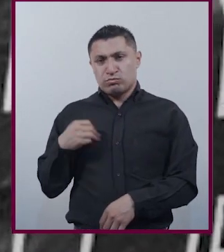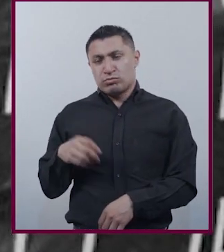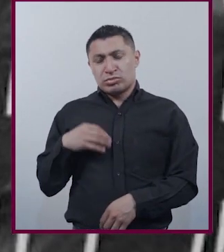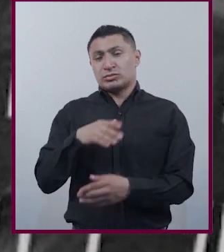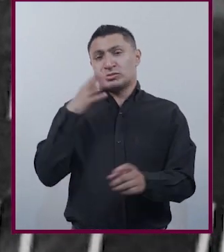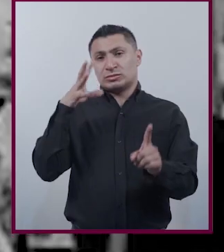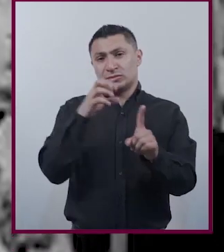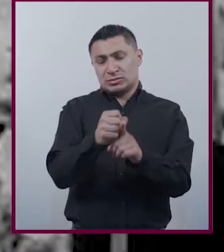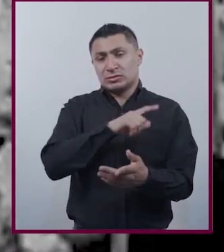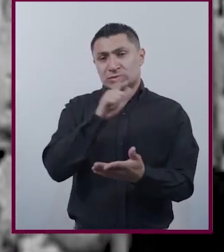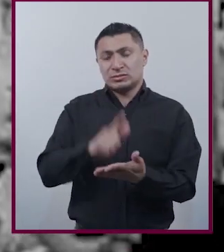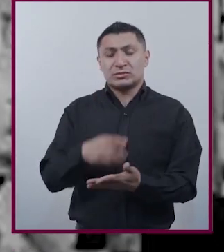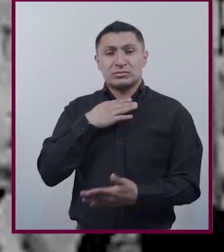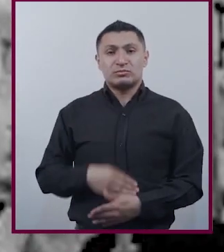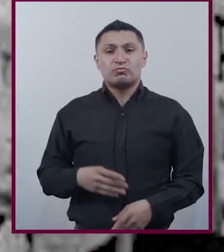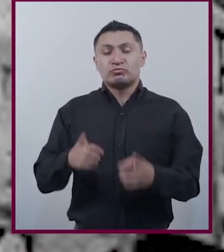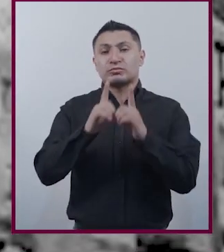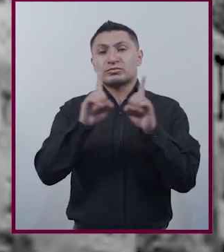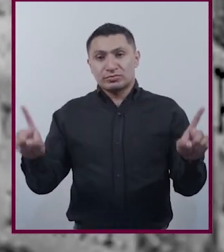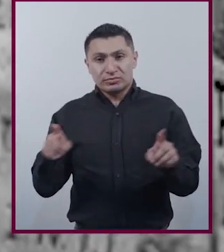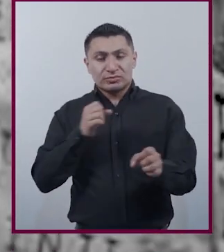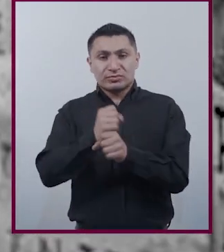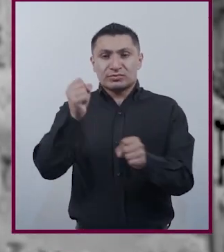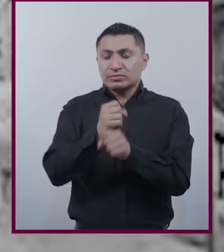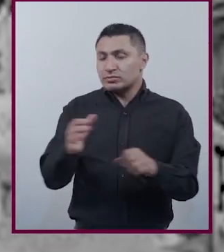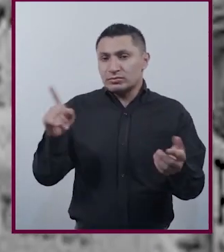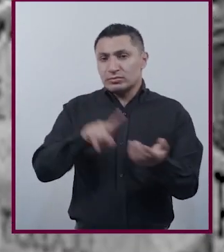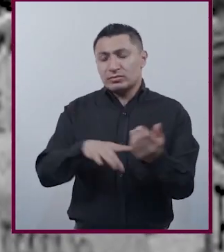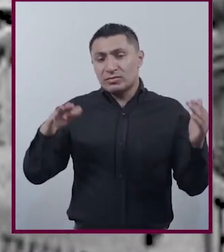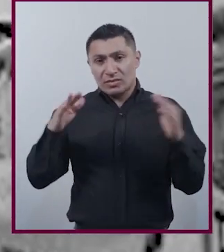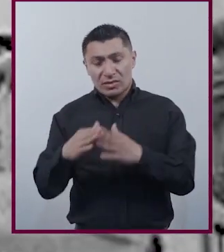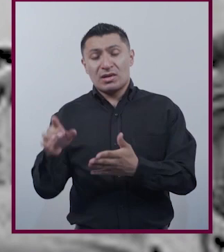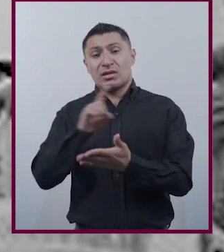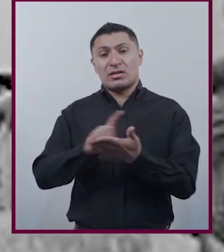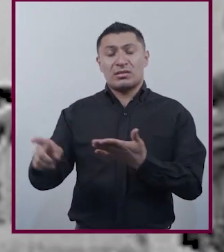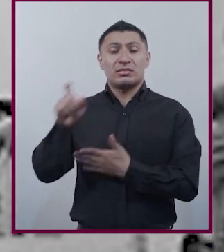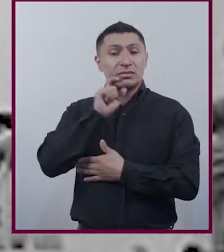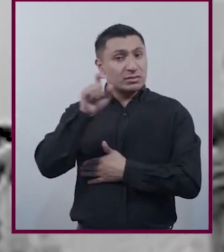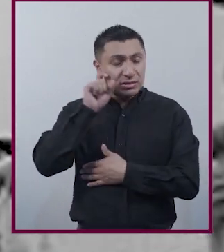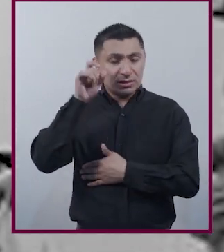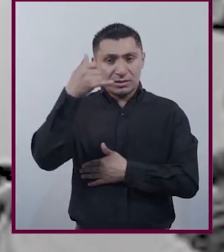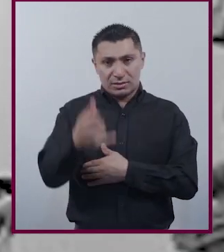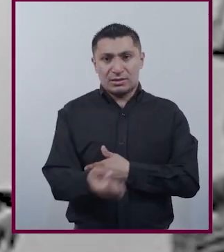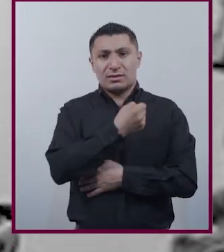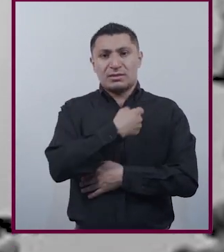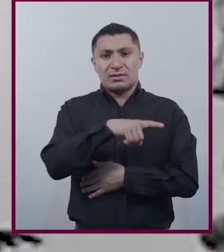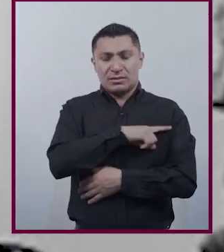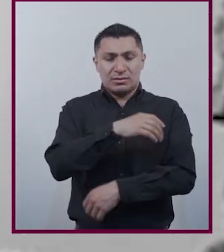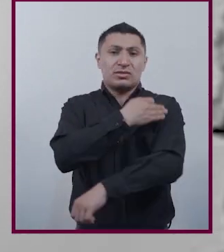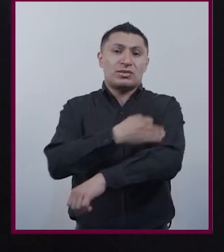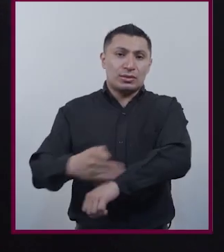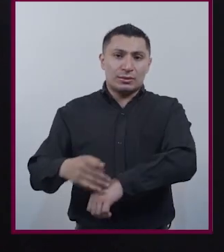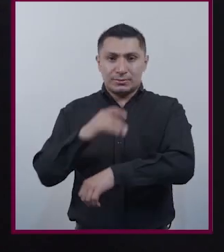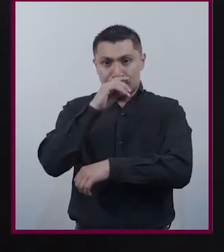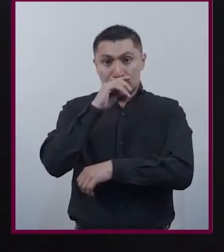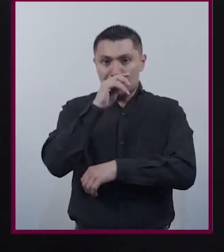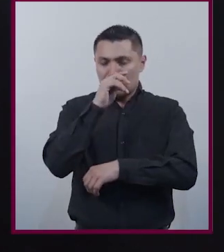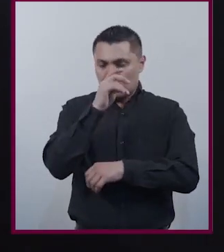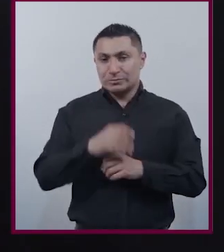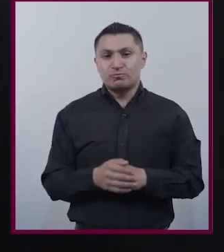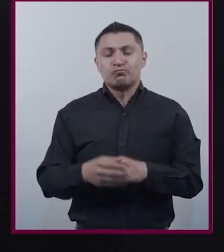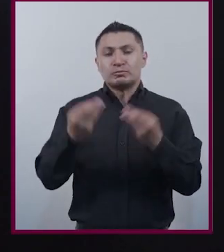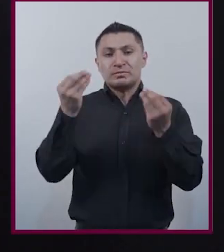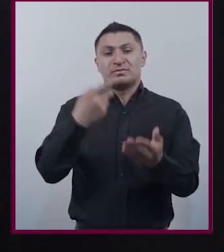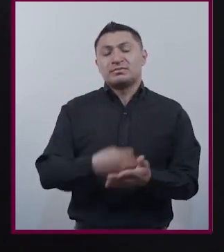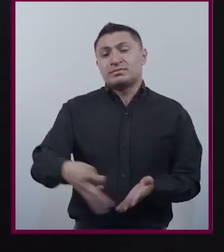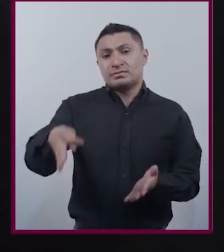leyes justas sobre el divorcio, la violencia doméstica, los derechos sexuales y la salud reproductiva Fueron muy